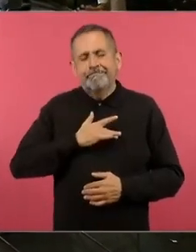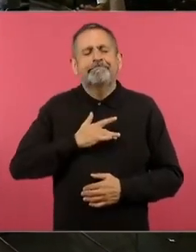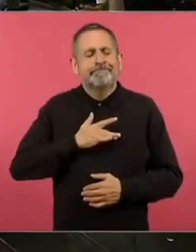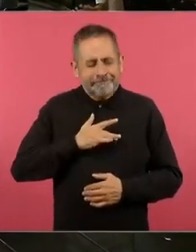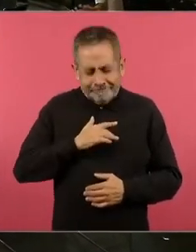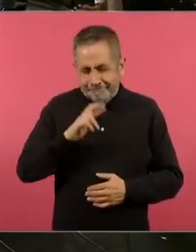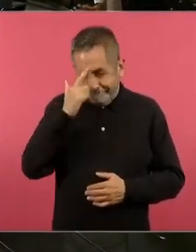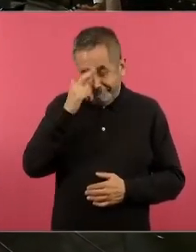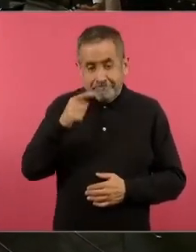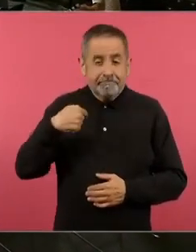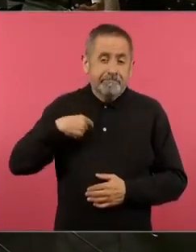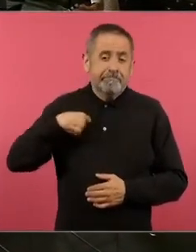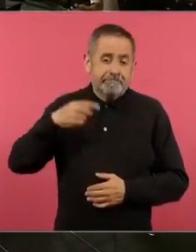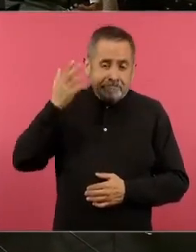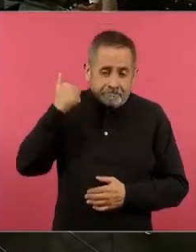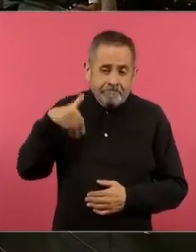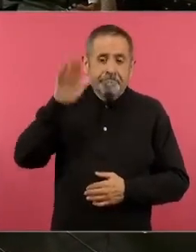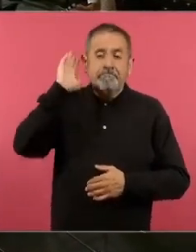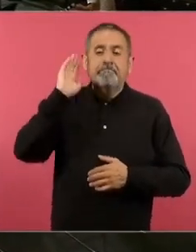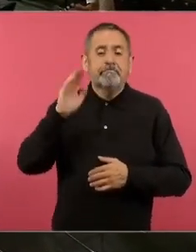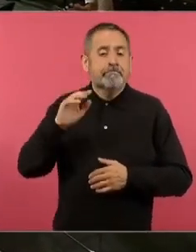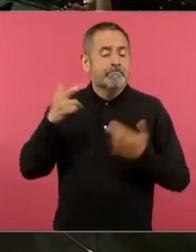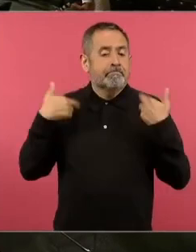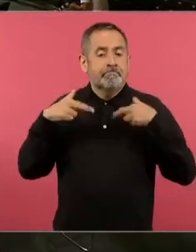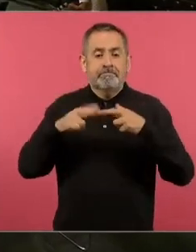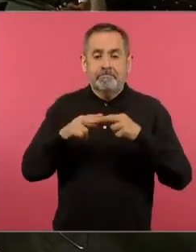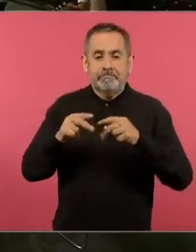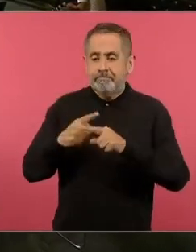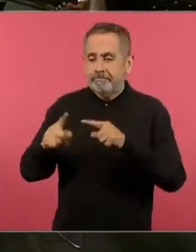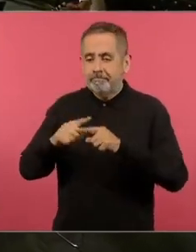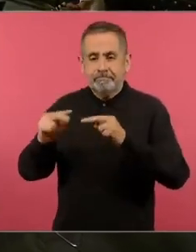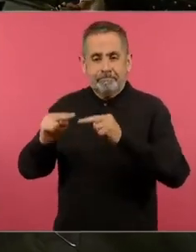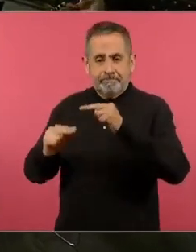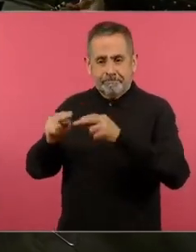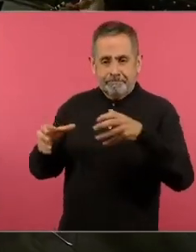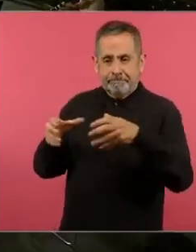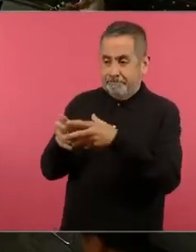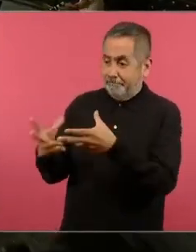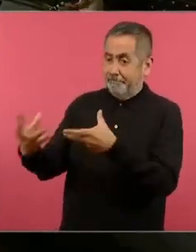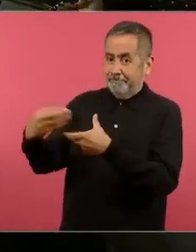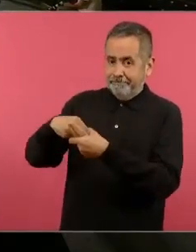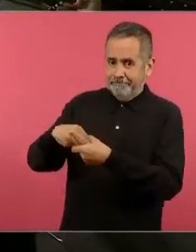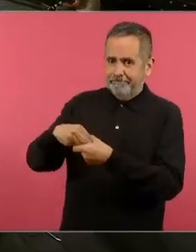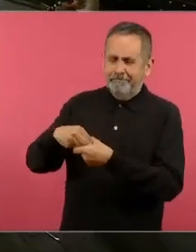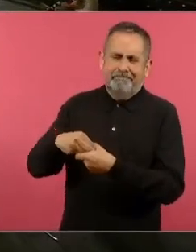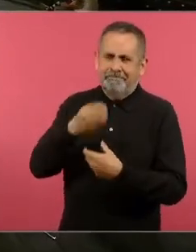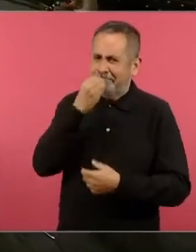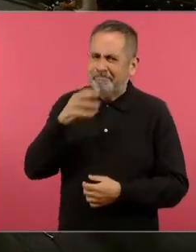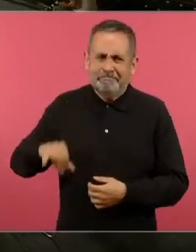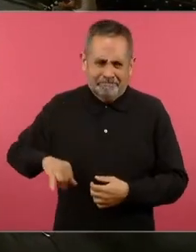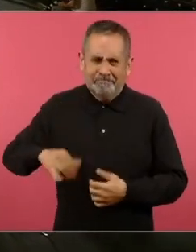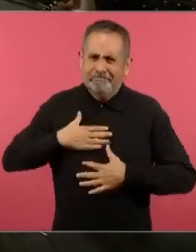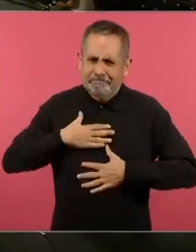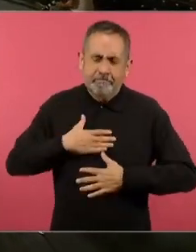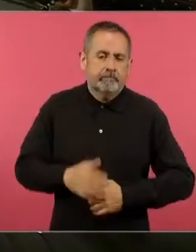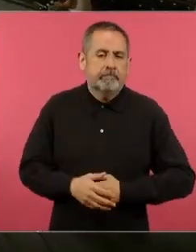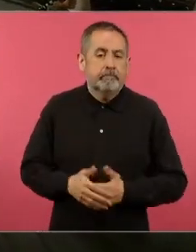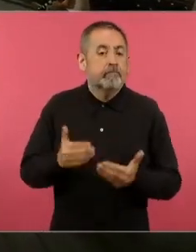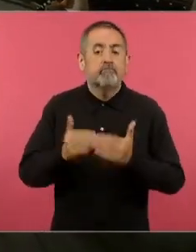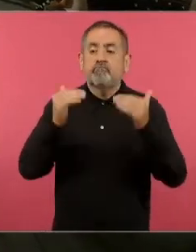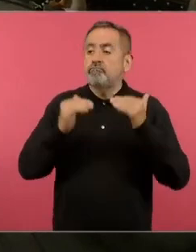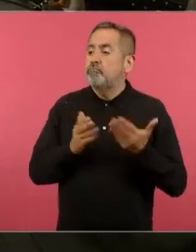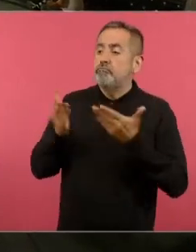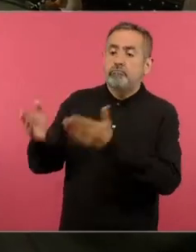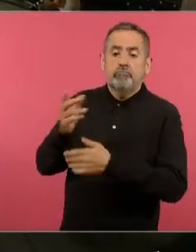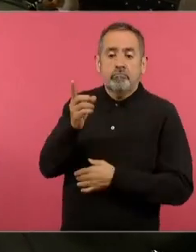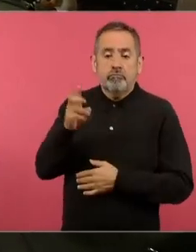de cuando fui maestra multigrado es interesantísima esa experiencia ahora vamos a escuchar al maestro Ángel